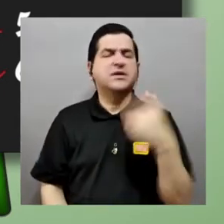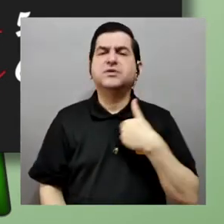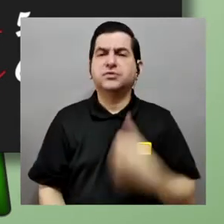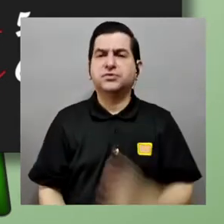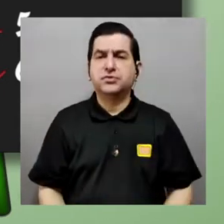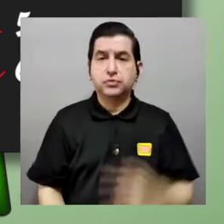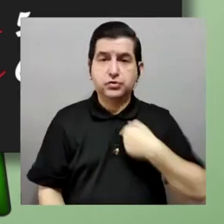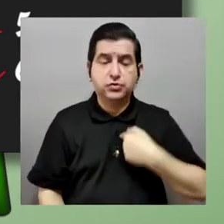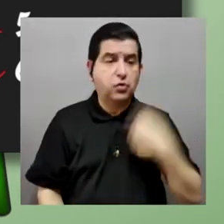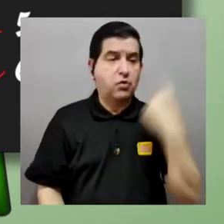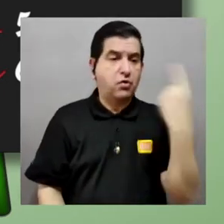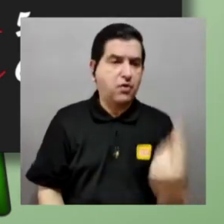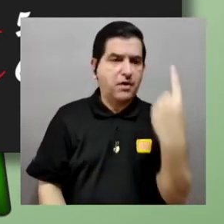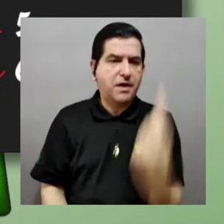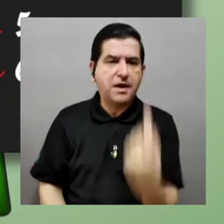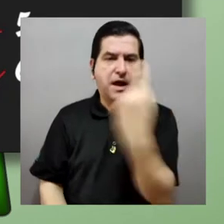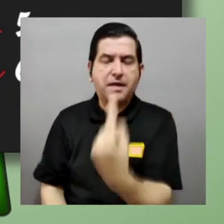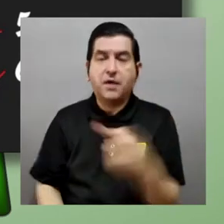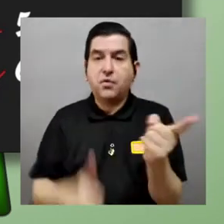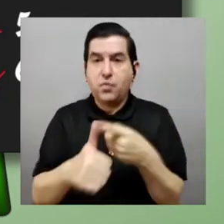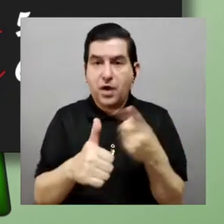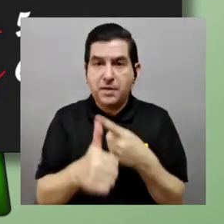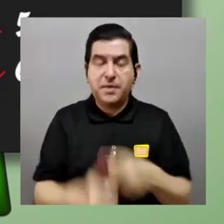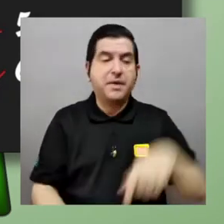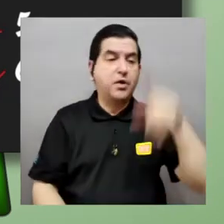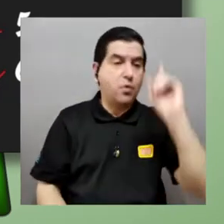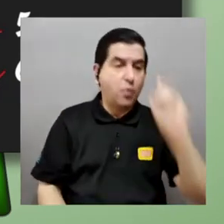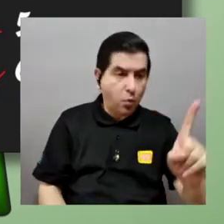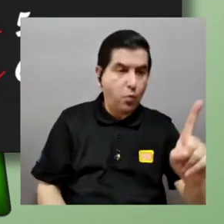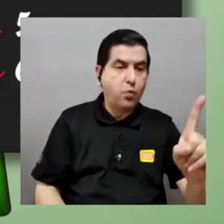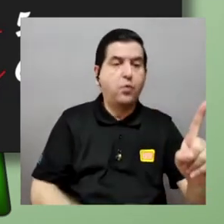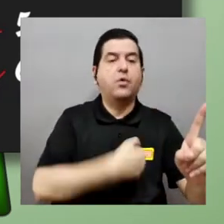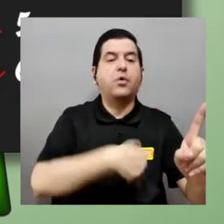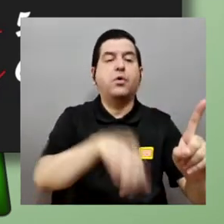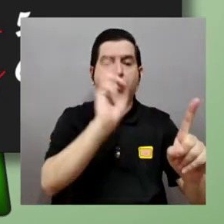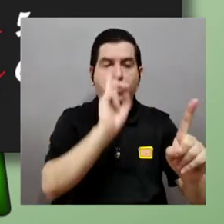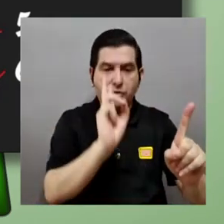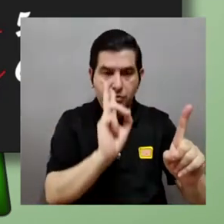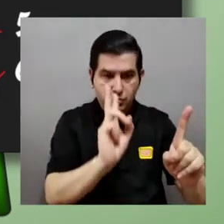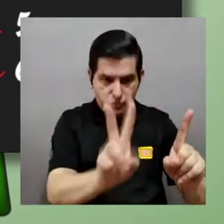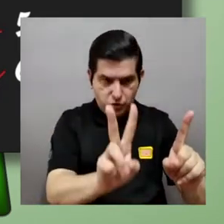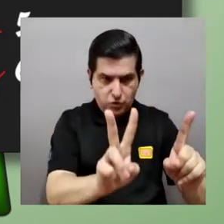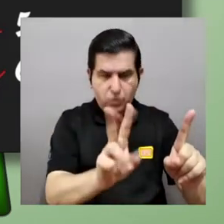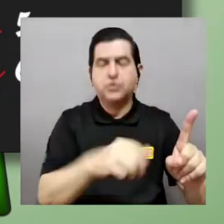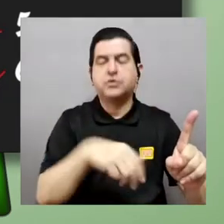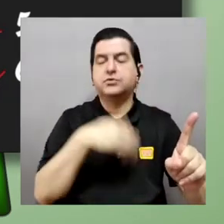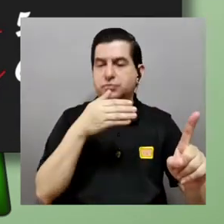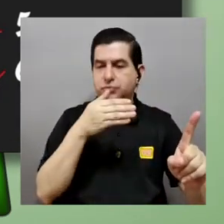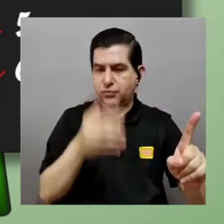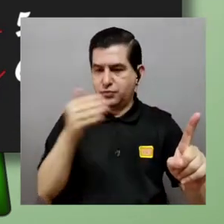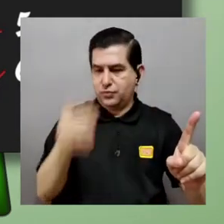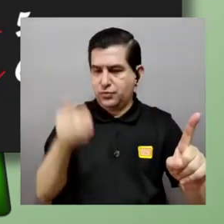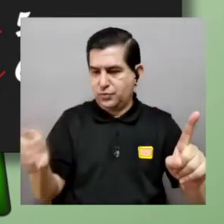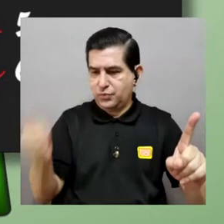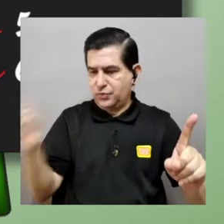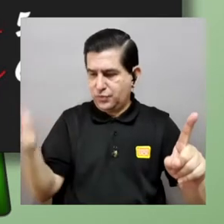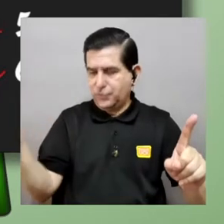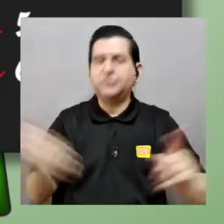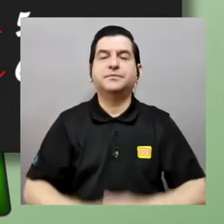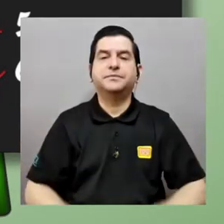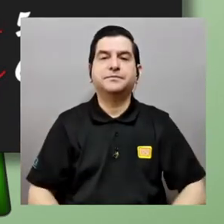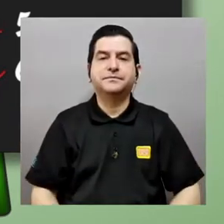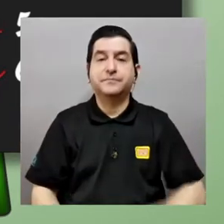por animal y al primero le asocio al número uno al segundo le asocio al número dos y viceversa ok